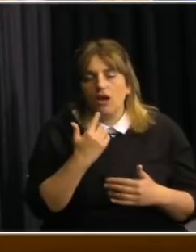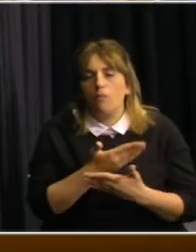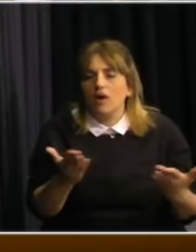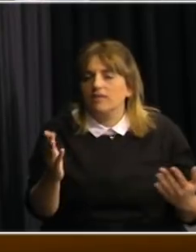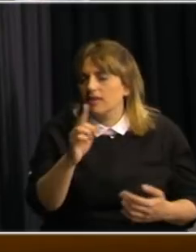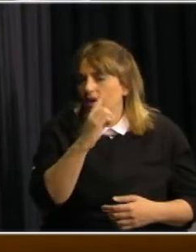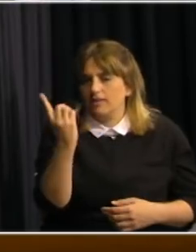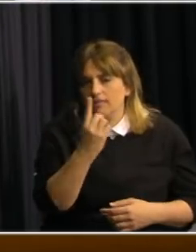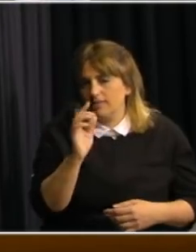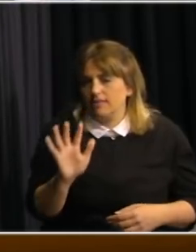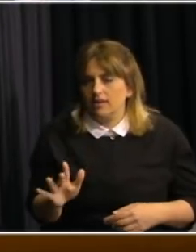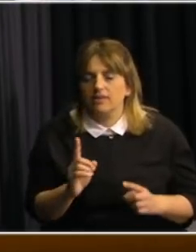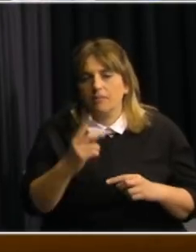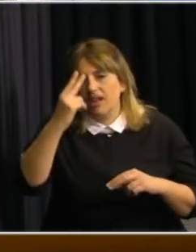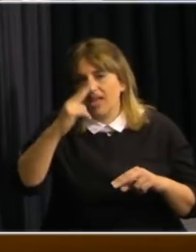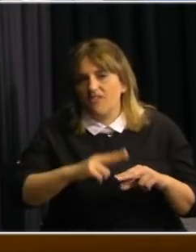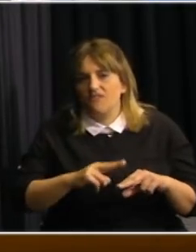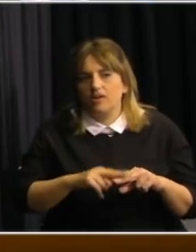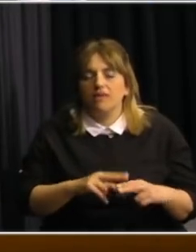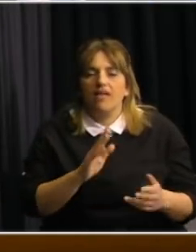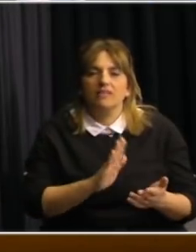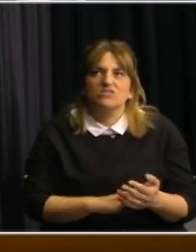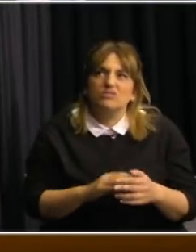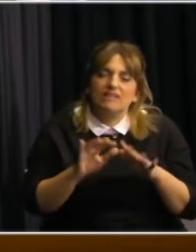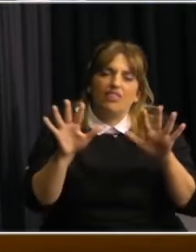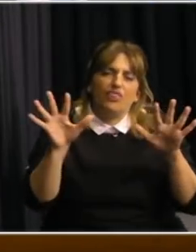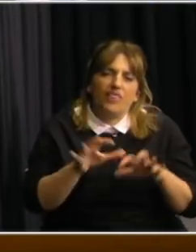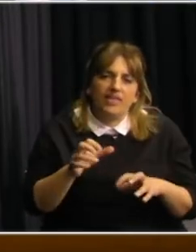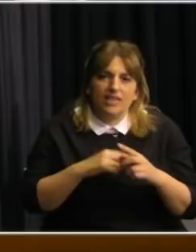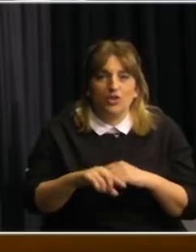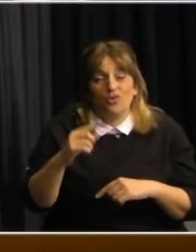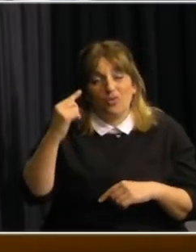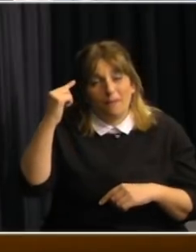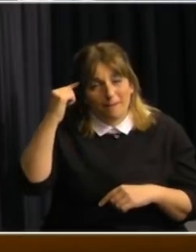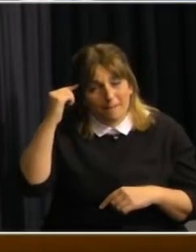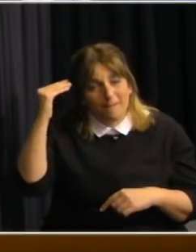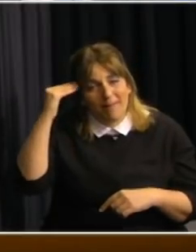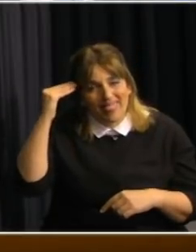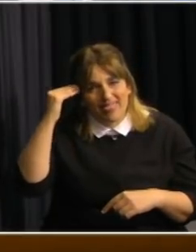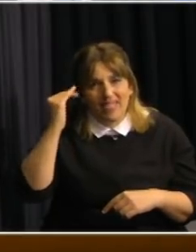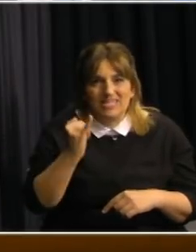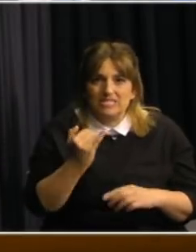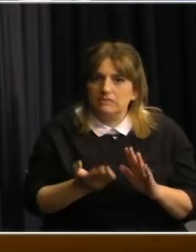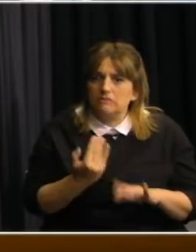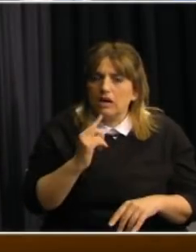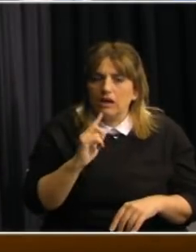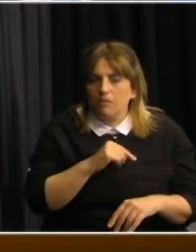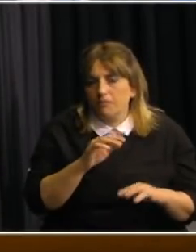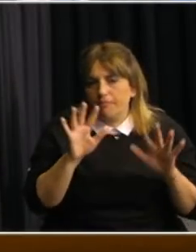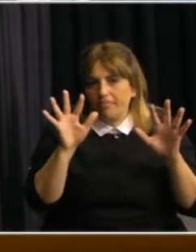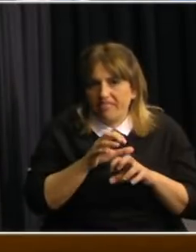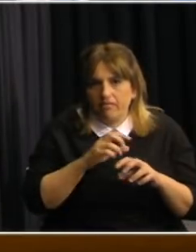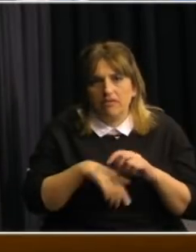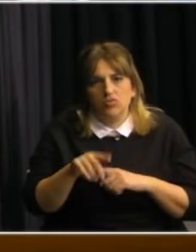internacional inclusive las enfermedades que tienen que ver con el deterioro cognitivo el deterioro cognitivo se acelera muchísimo en el